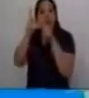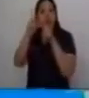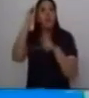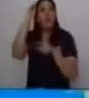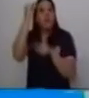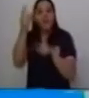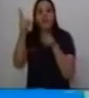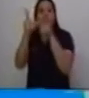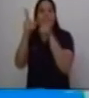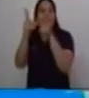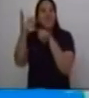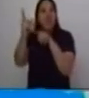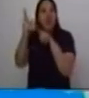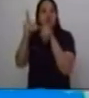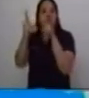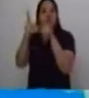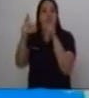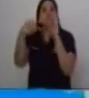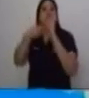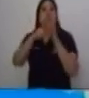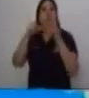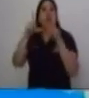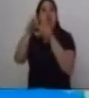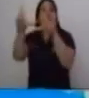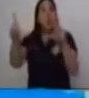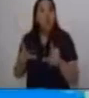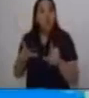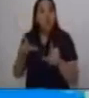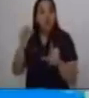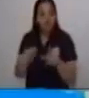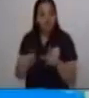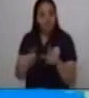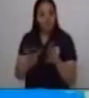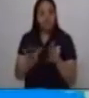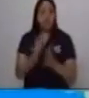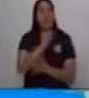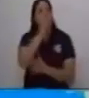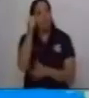expresiones otra oración